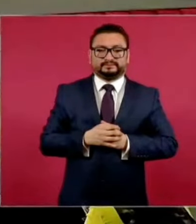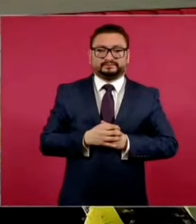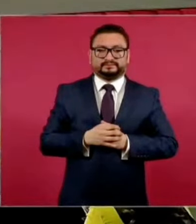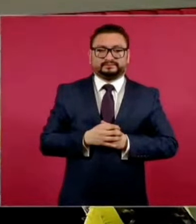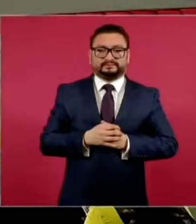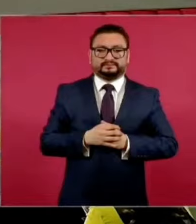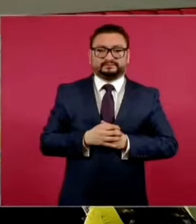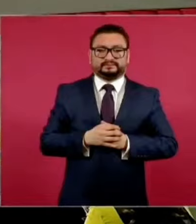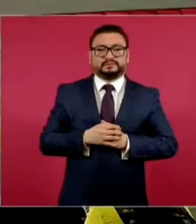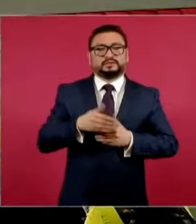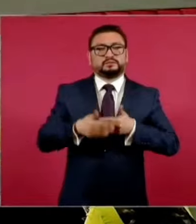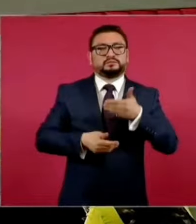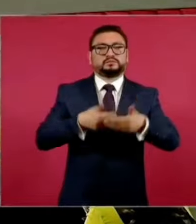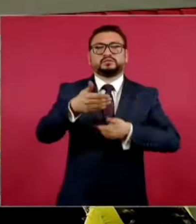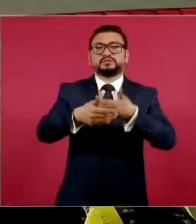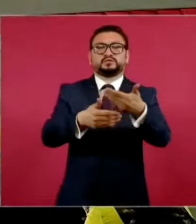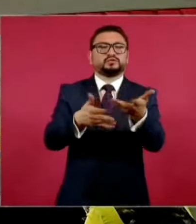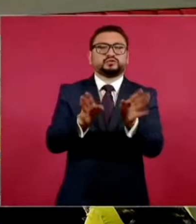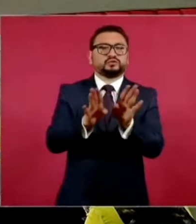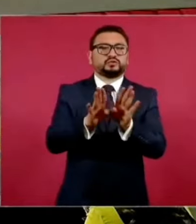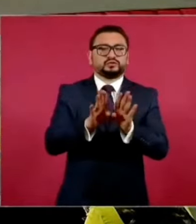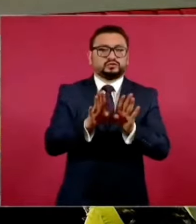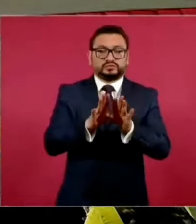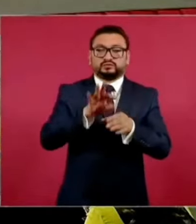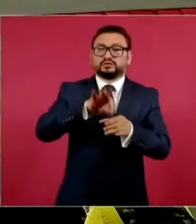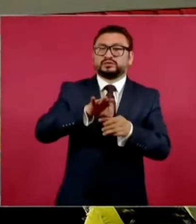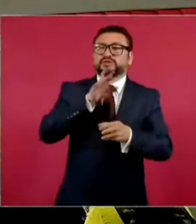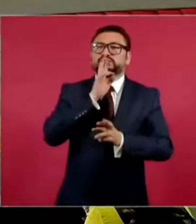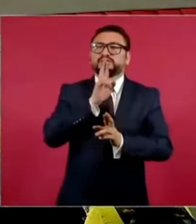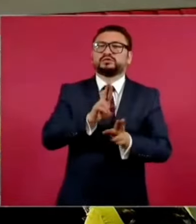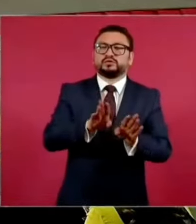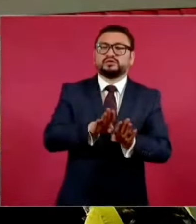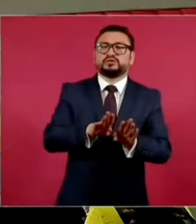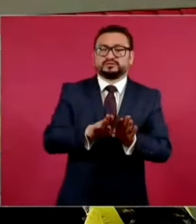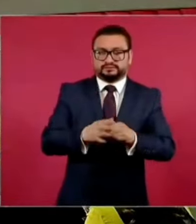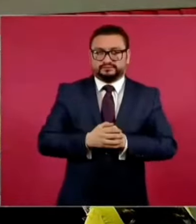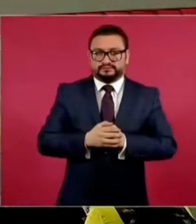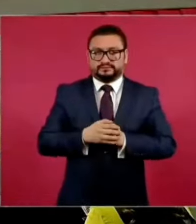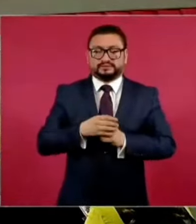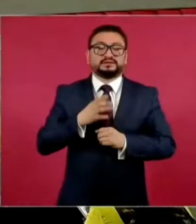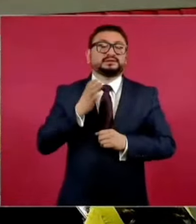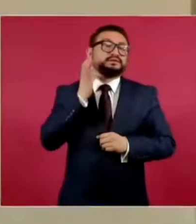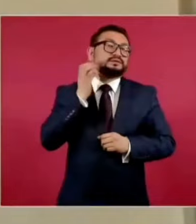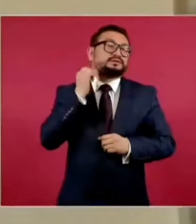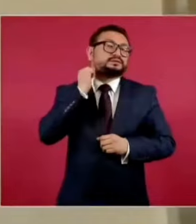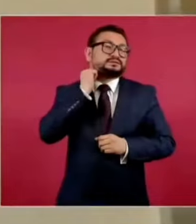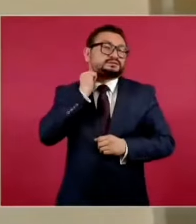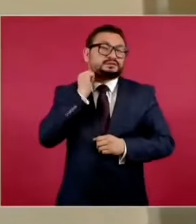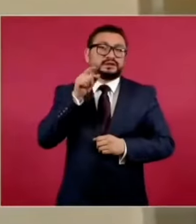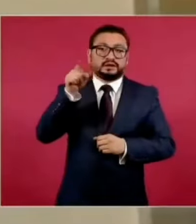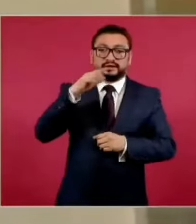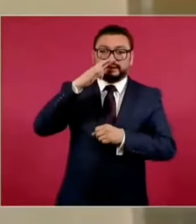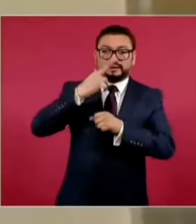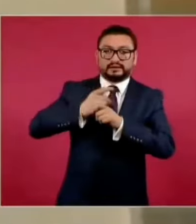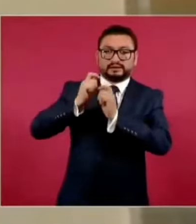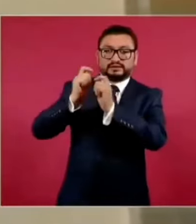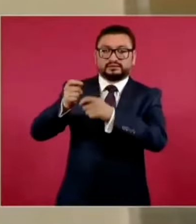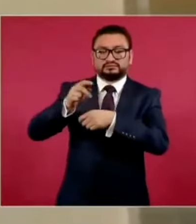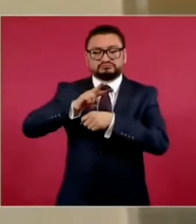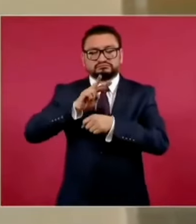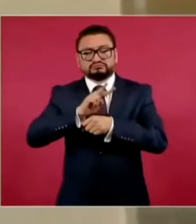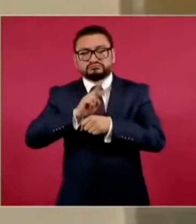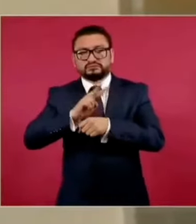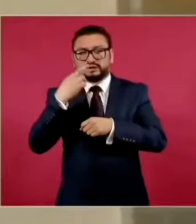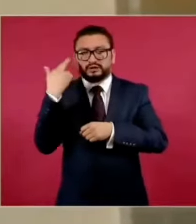El proceso electoral y los resultados de la elección, el Senado de la República es el encargado de verificar